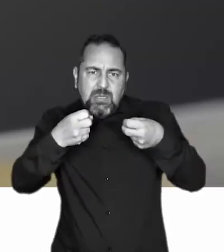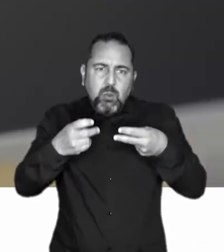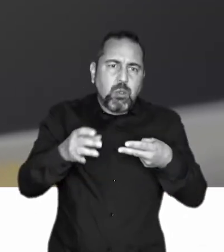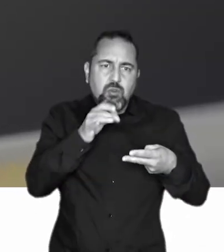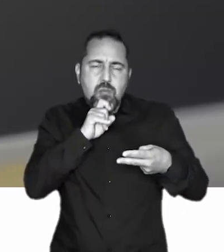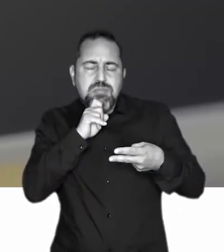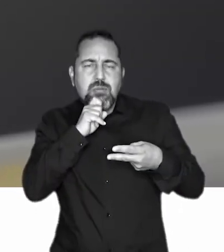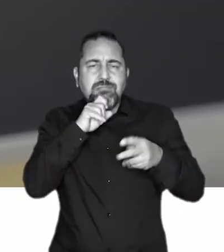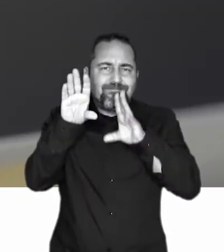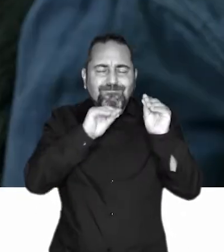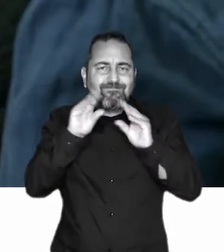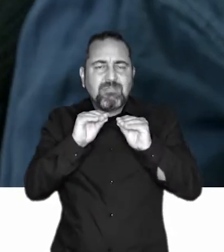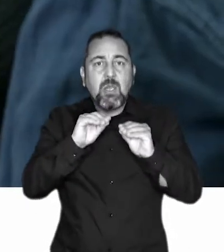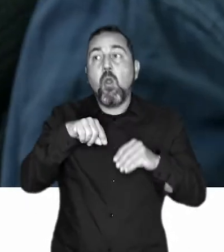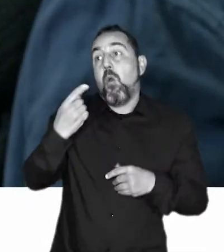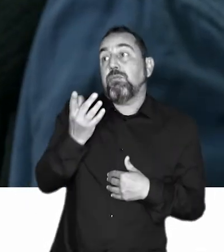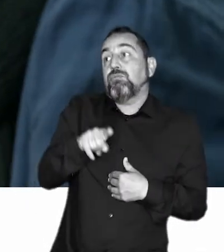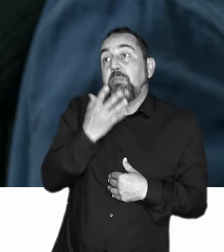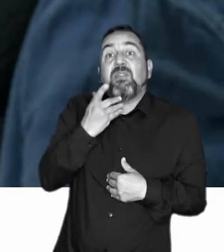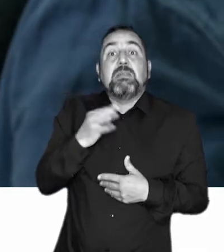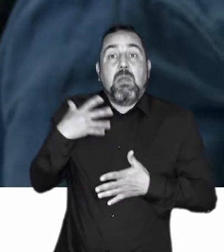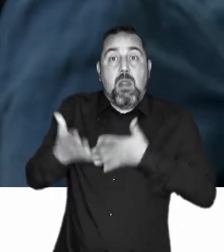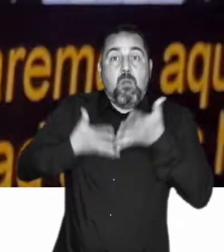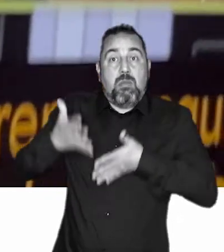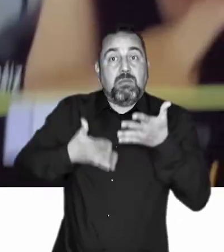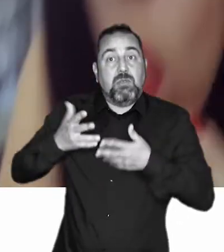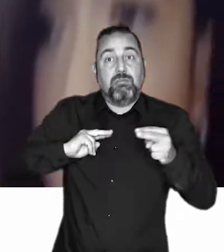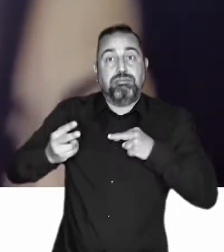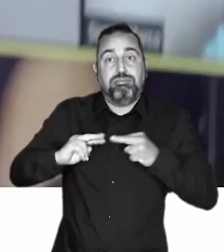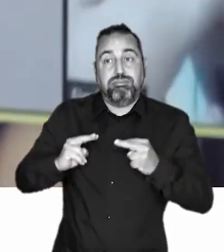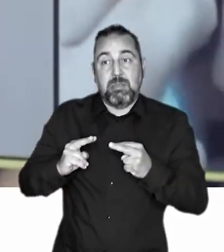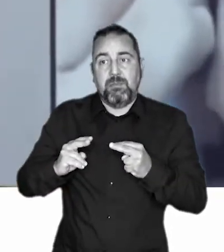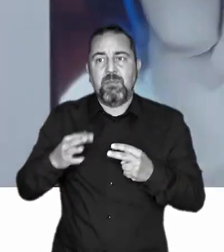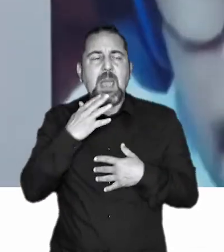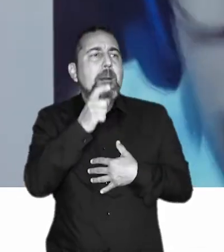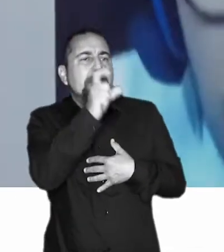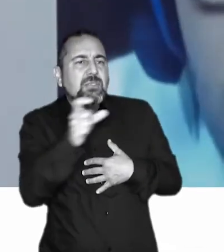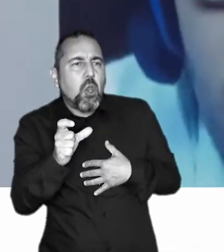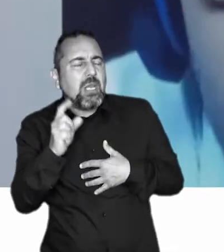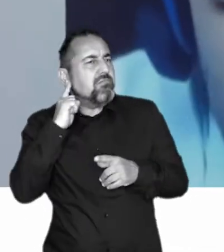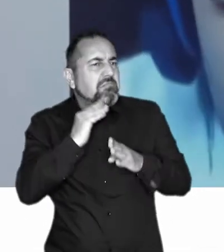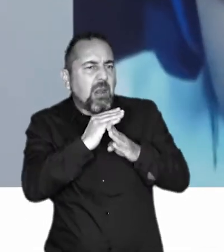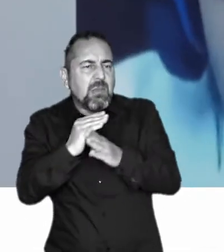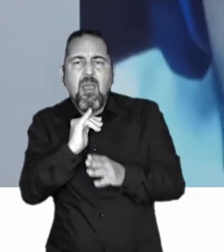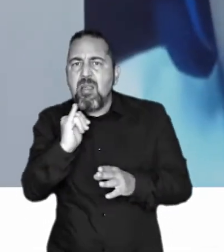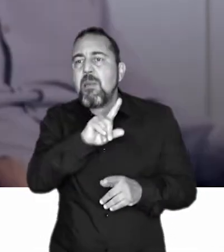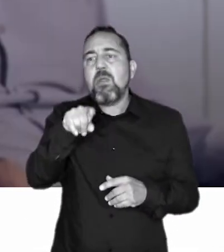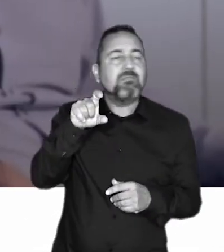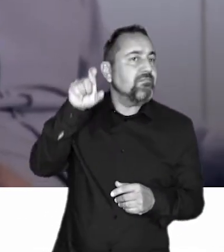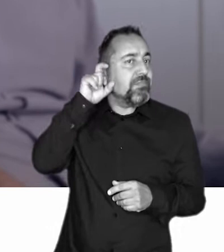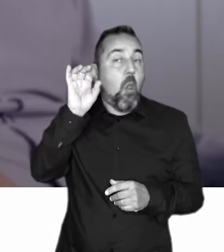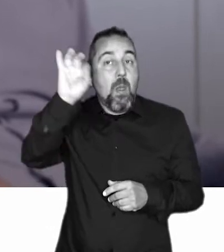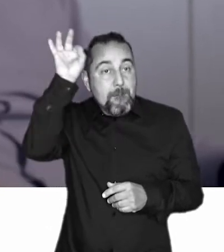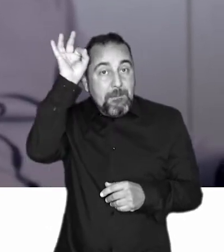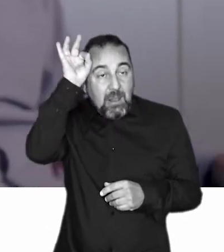prefieren los subtítulos para acceder al contenido sonoro y otras la interpretación en lengua de signos. También hay personas con resto auditivo